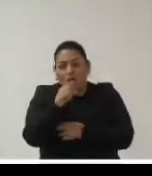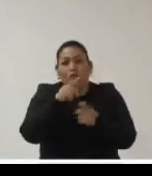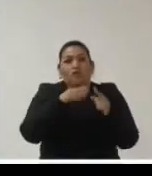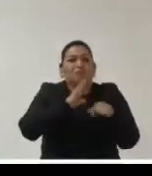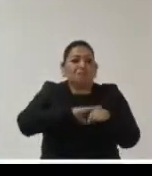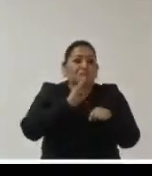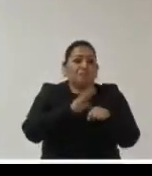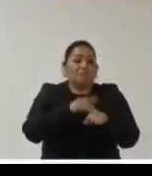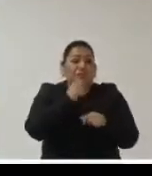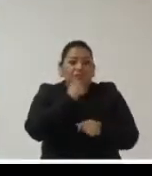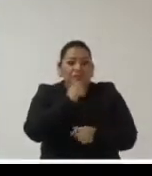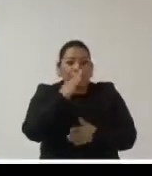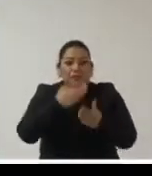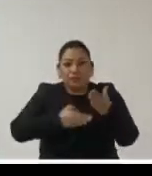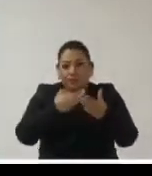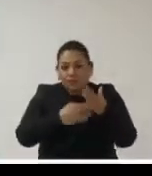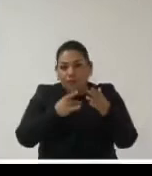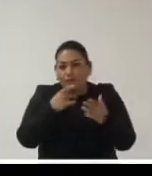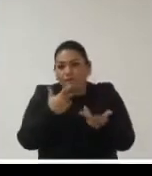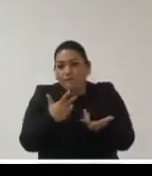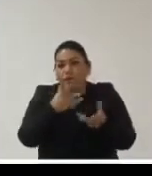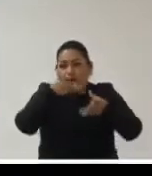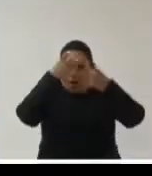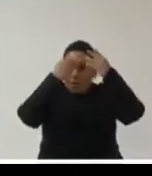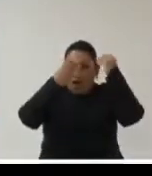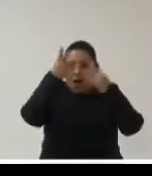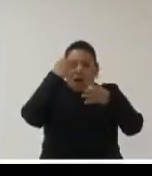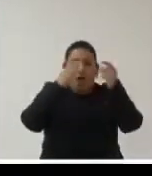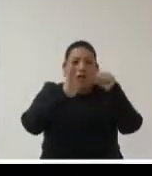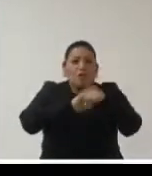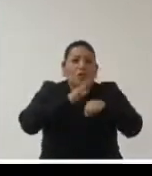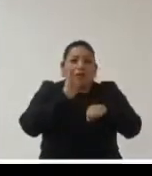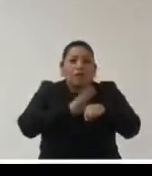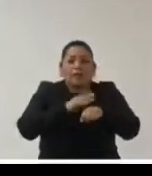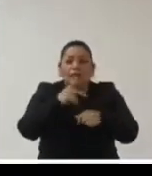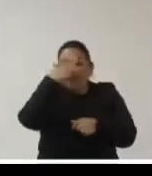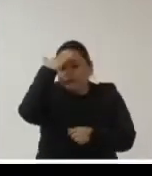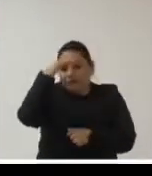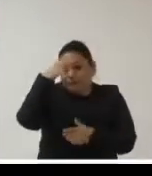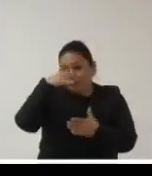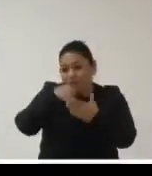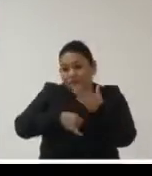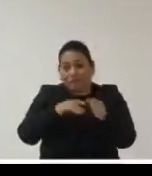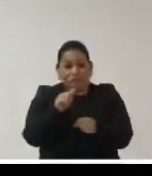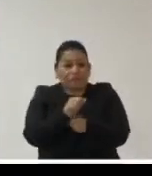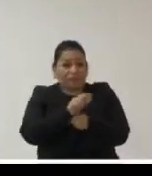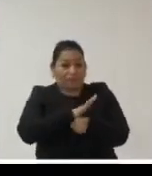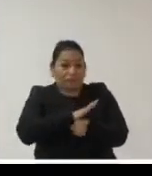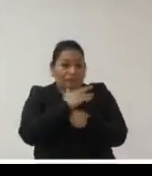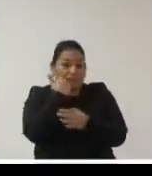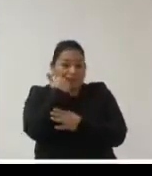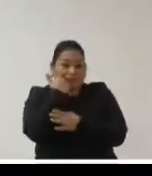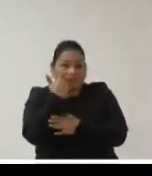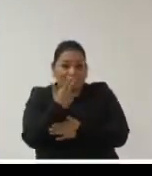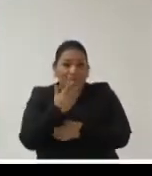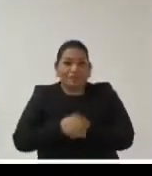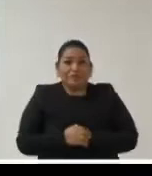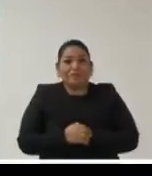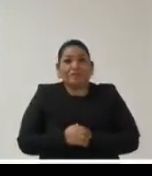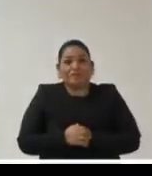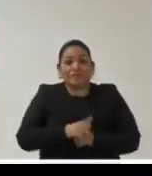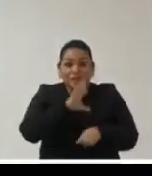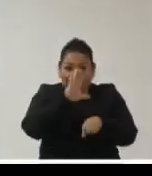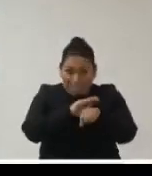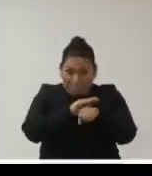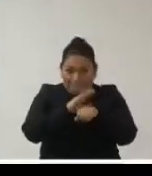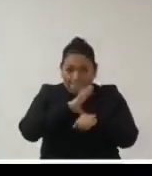hacer mucho más que avanzar mucho más que aprender además a partir de lo que ha sido la experiencia de esta pandemia y esto es lo que quisiera compartir con ustedes entonces si me permiten